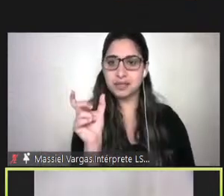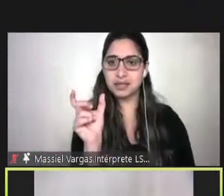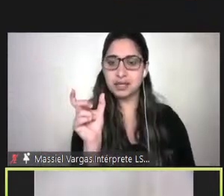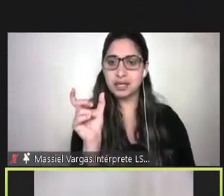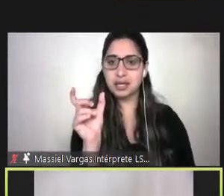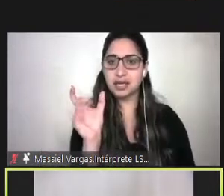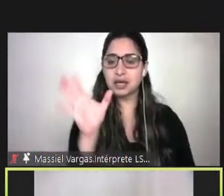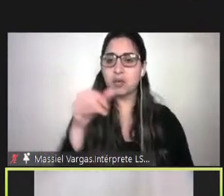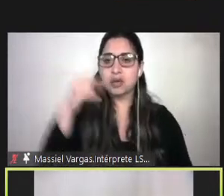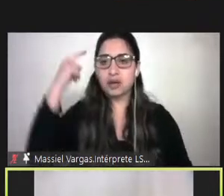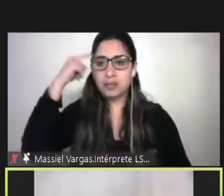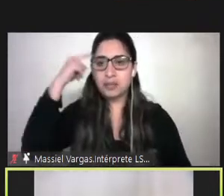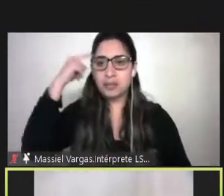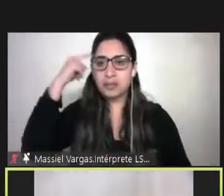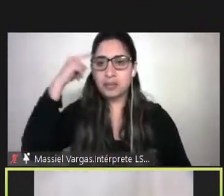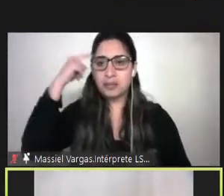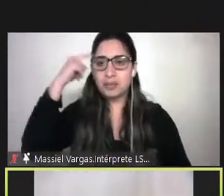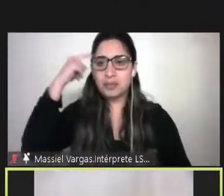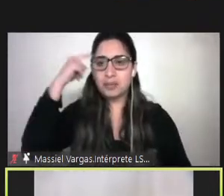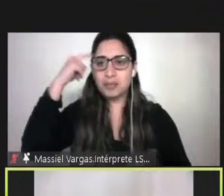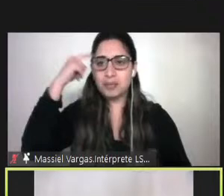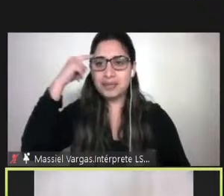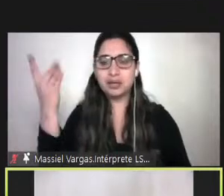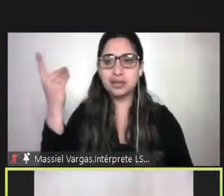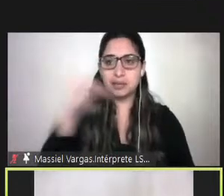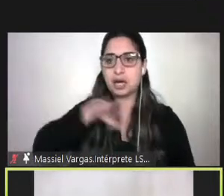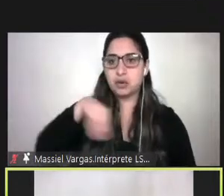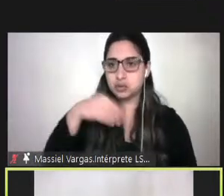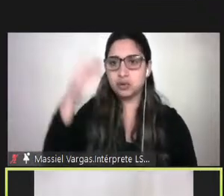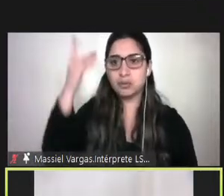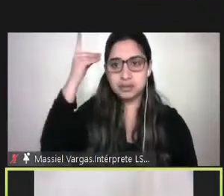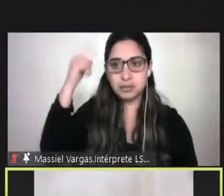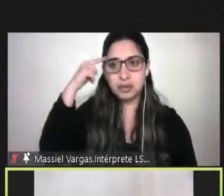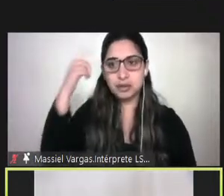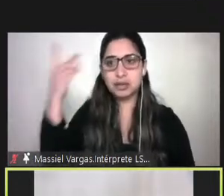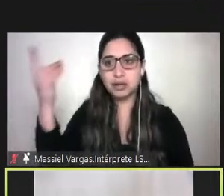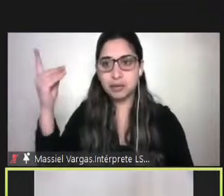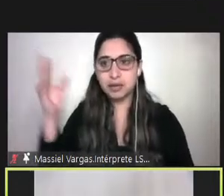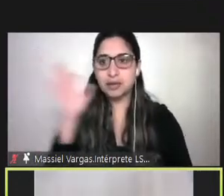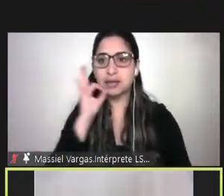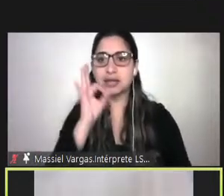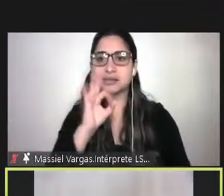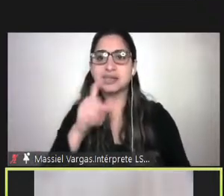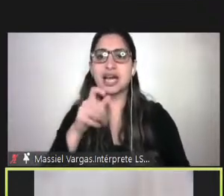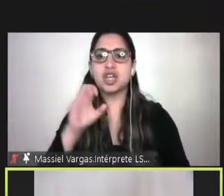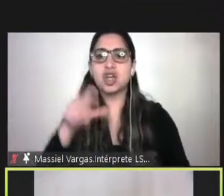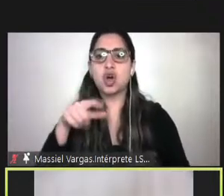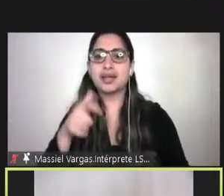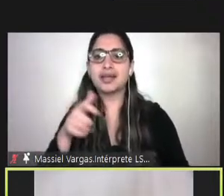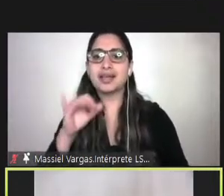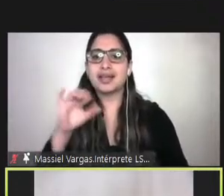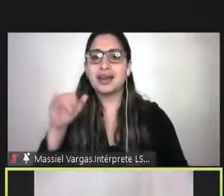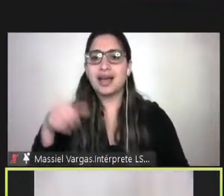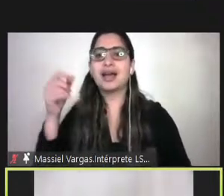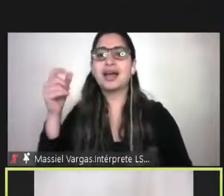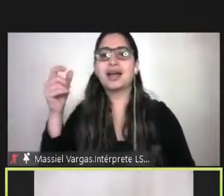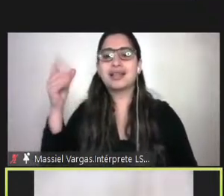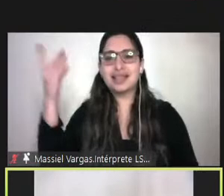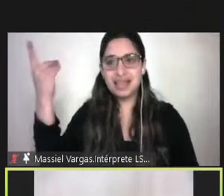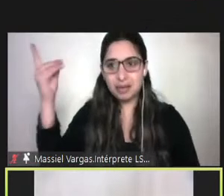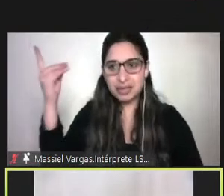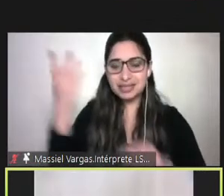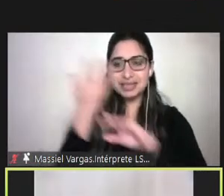nosotros pensamos en discapacidad y una muy clara definición que decía Georgina estamos hablando que la discapacidad se da en relación